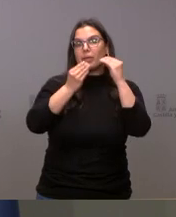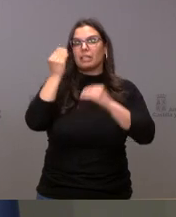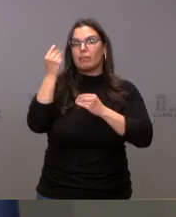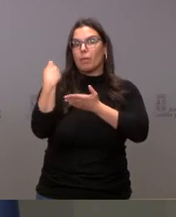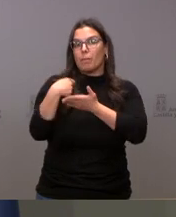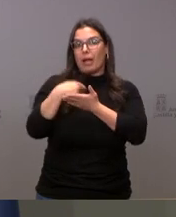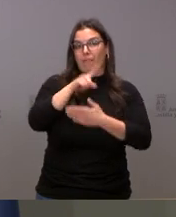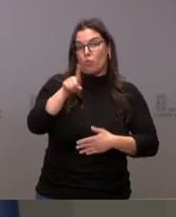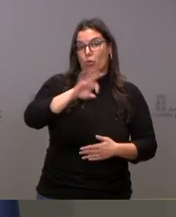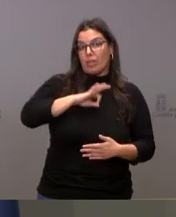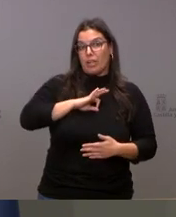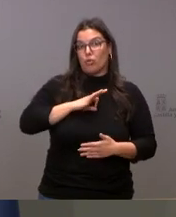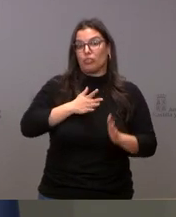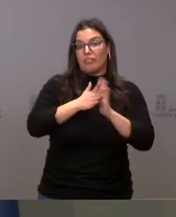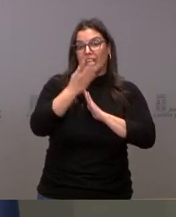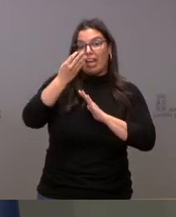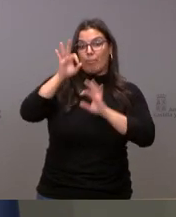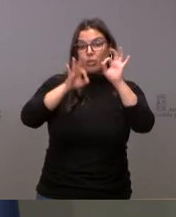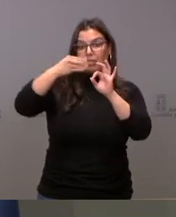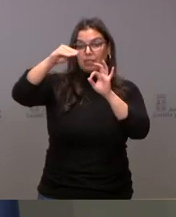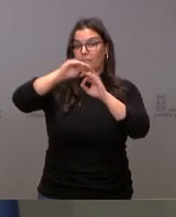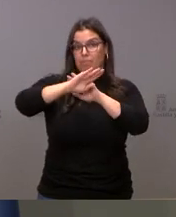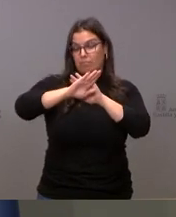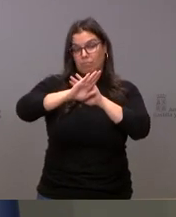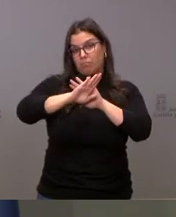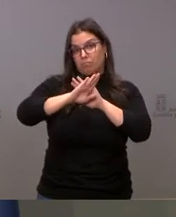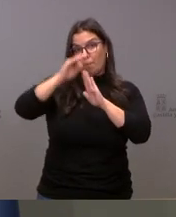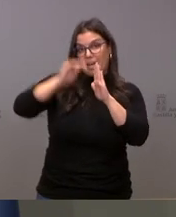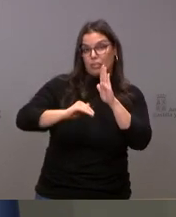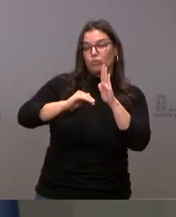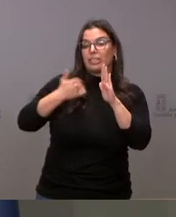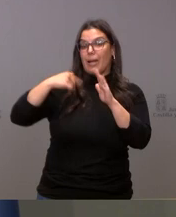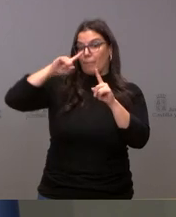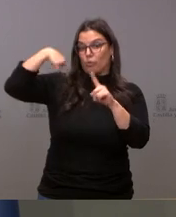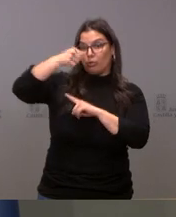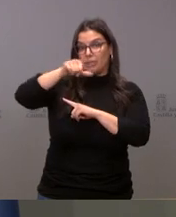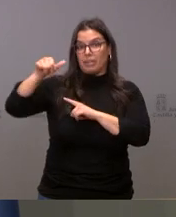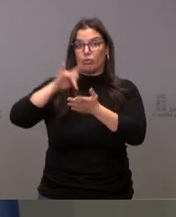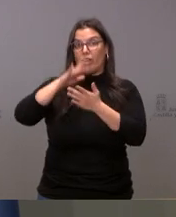partir del 1 de enero y ya nos enfrentamos la próxima semana al mes de febrero.